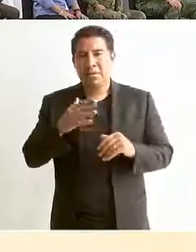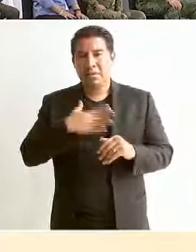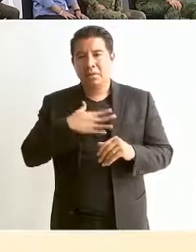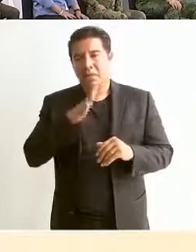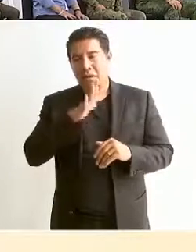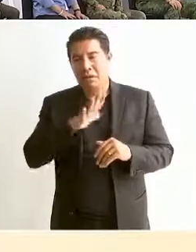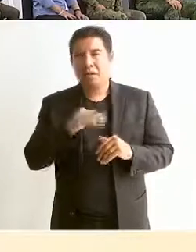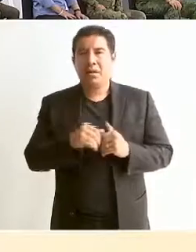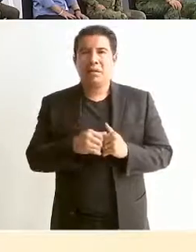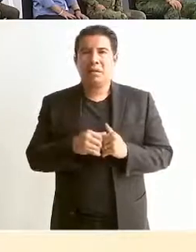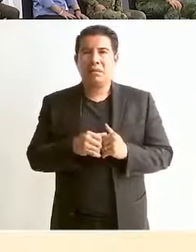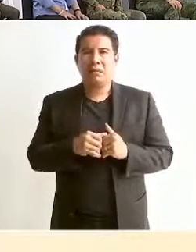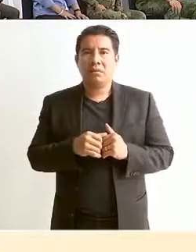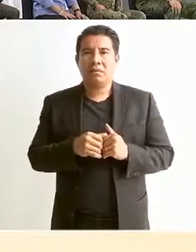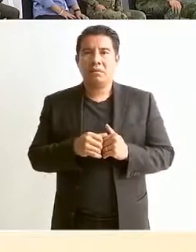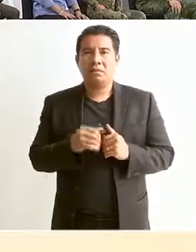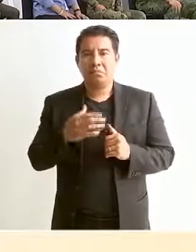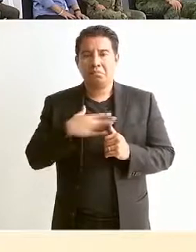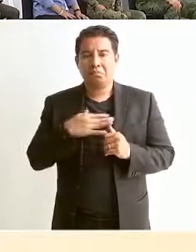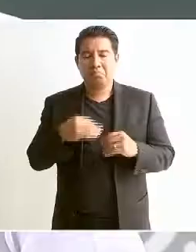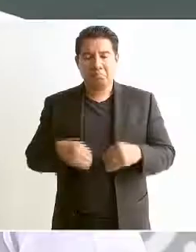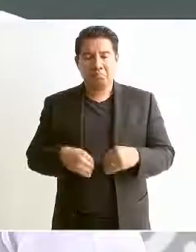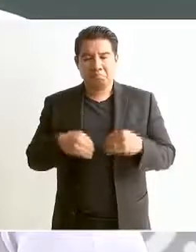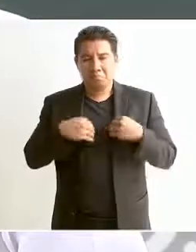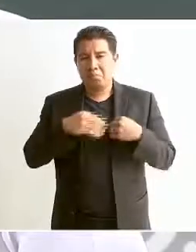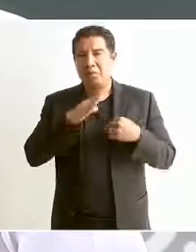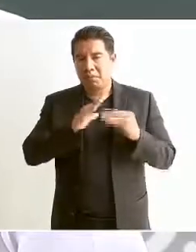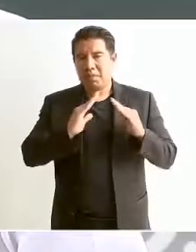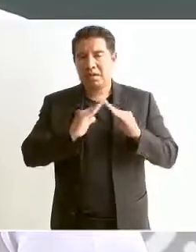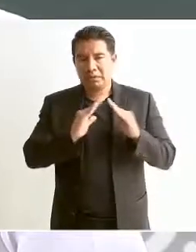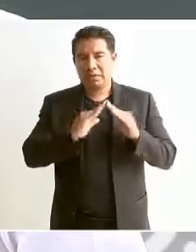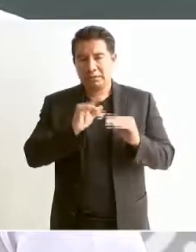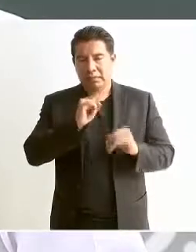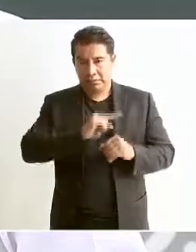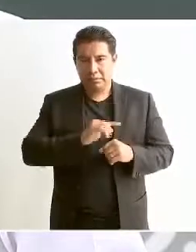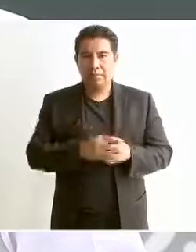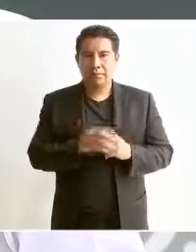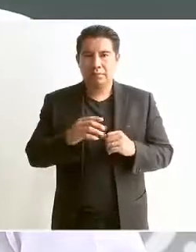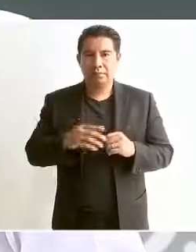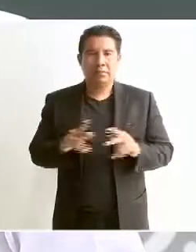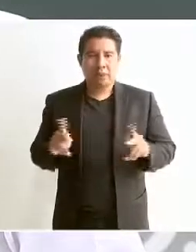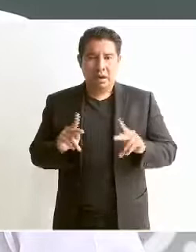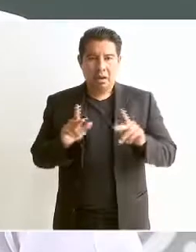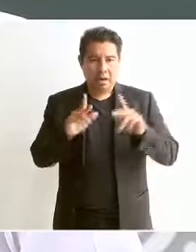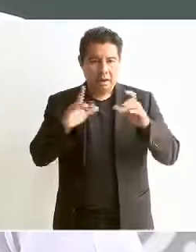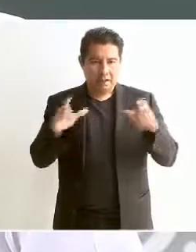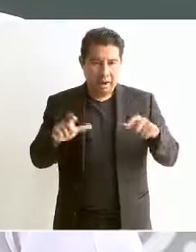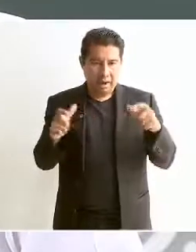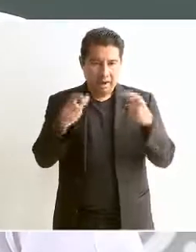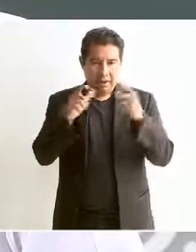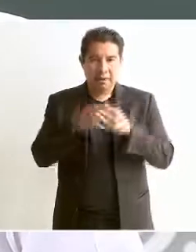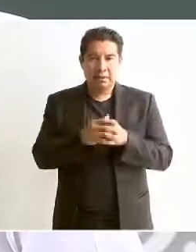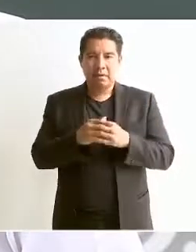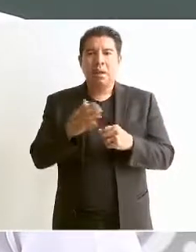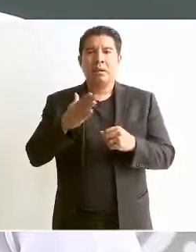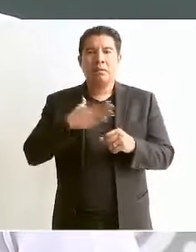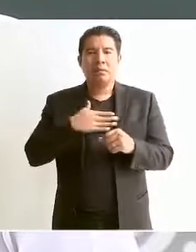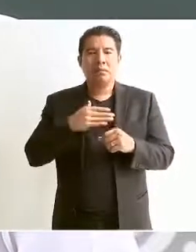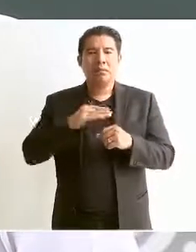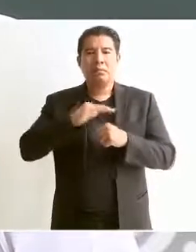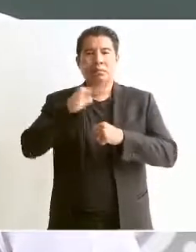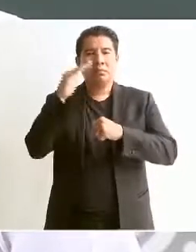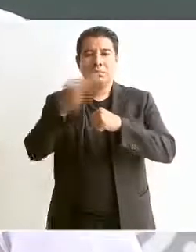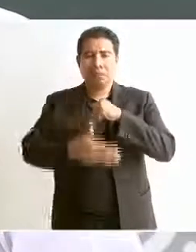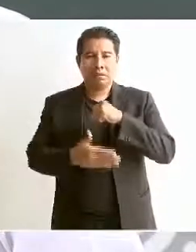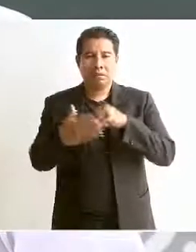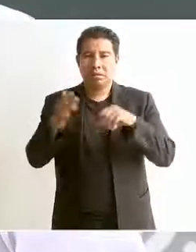mi residencia y cuando termine mi misión